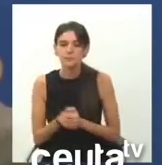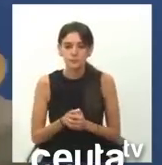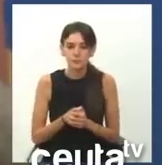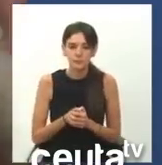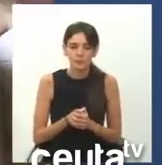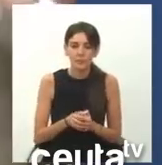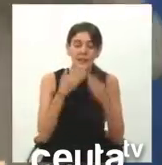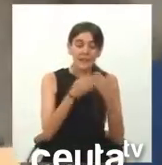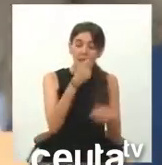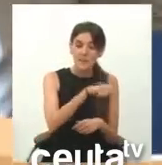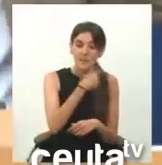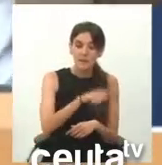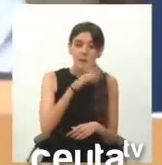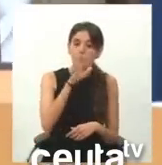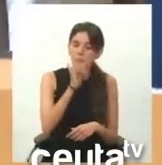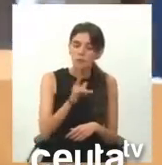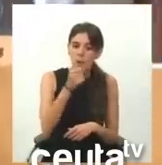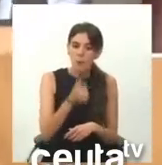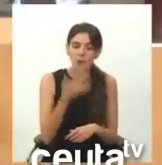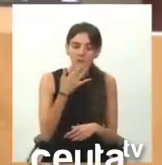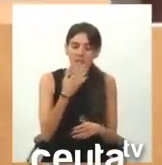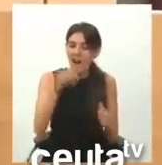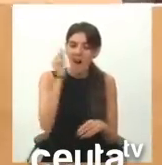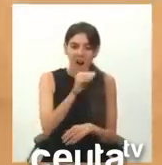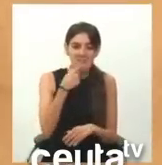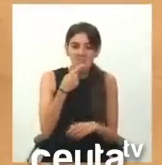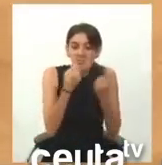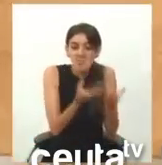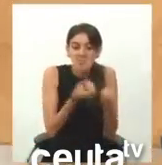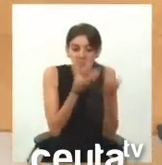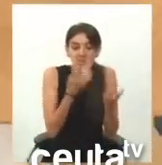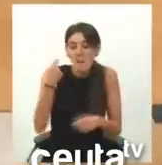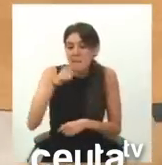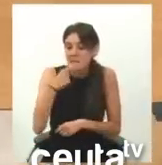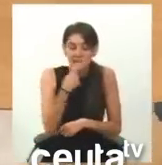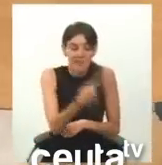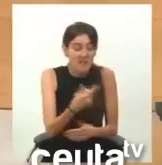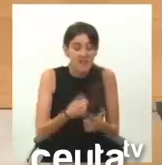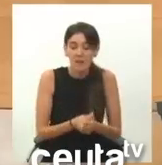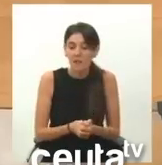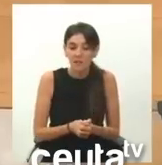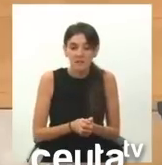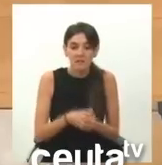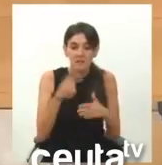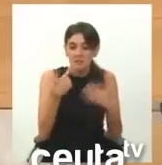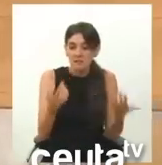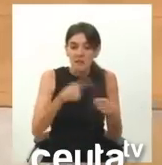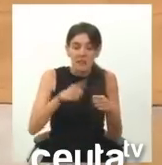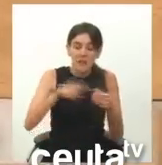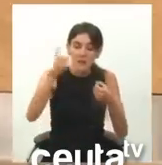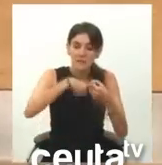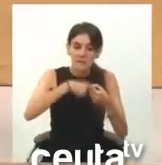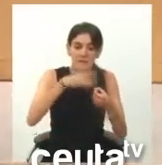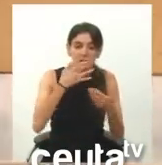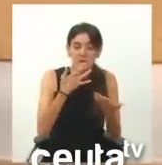Muchas gracias, presidente. Creo que poco hay que añadir a la locución del presidente. La intervención